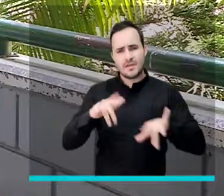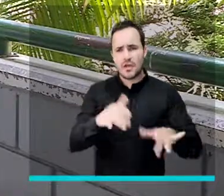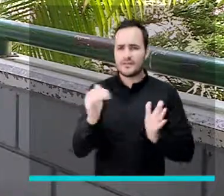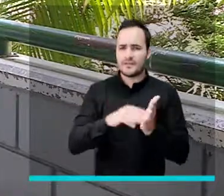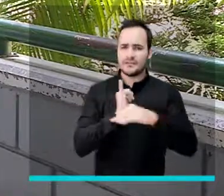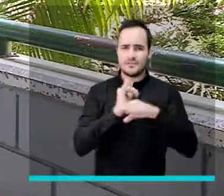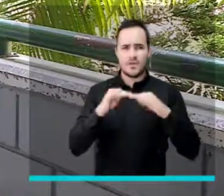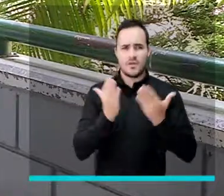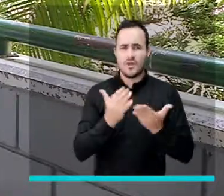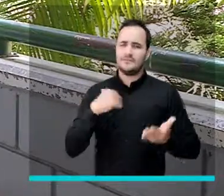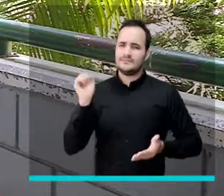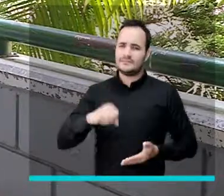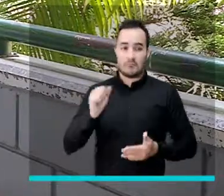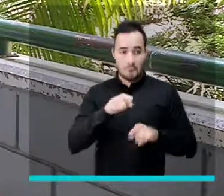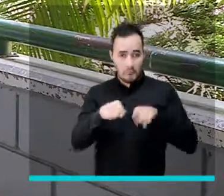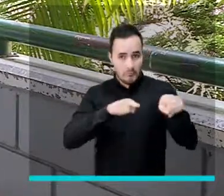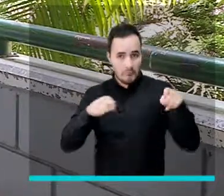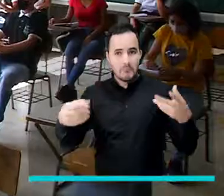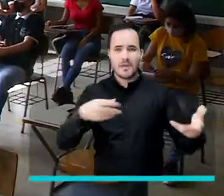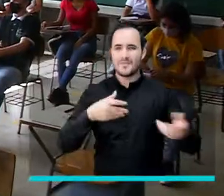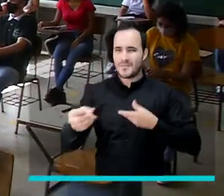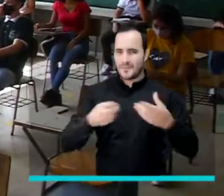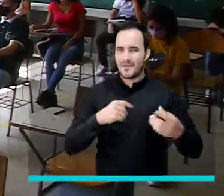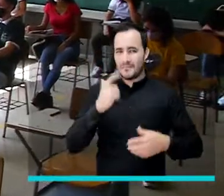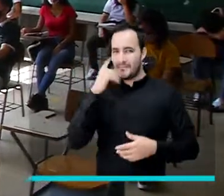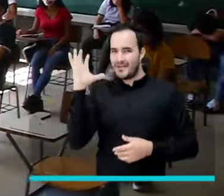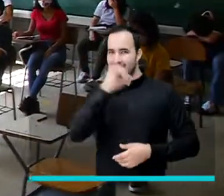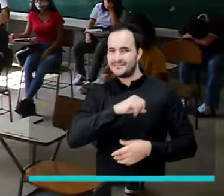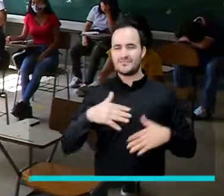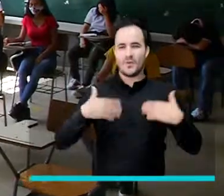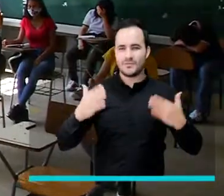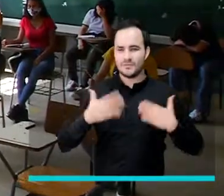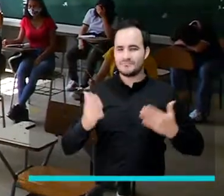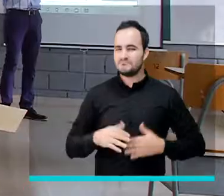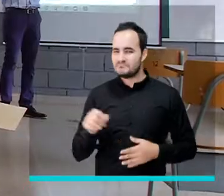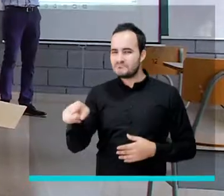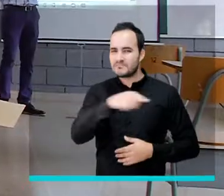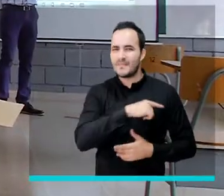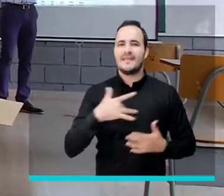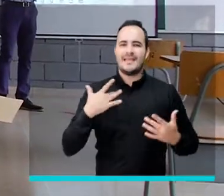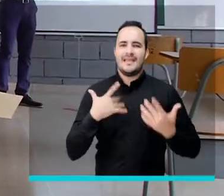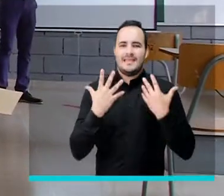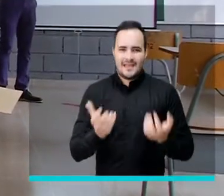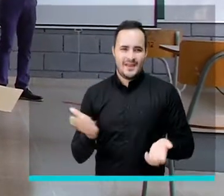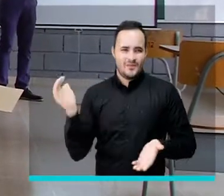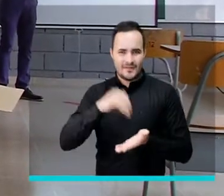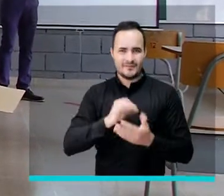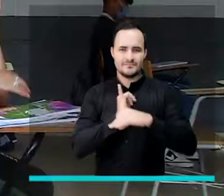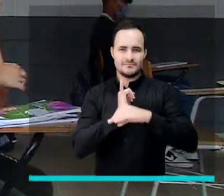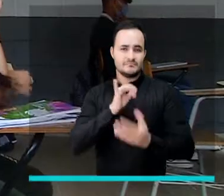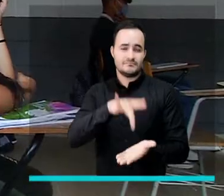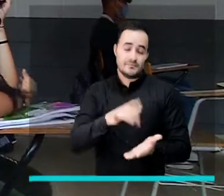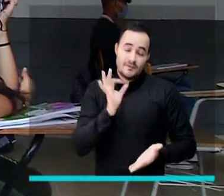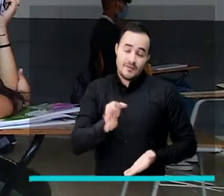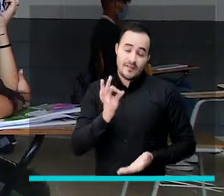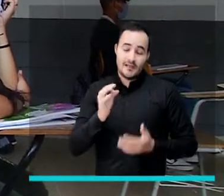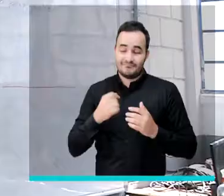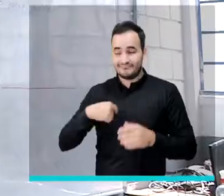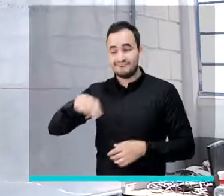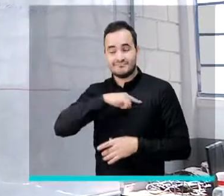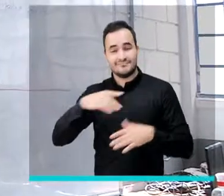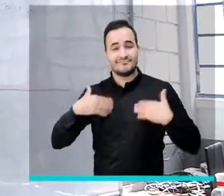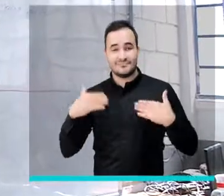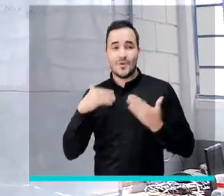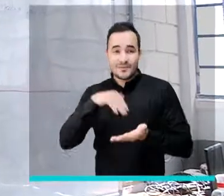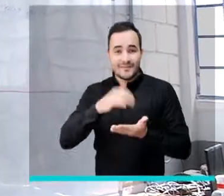nosotros nos sentimos también más tranquilos. Vamos a volver. Es como el anhelo. Vamos a volver porque todos de alguna manera